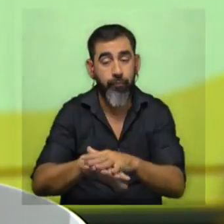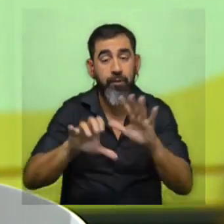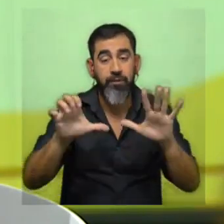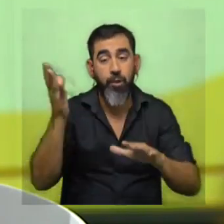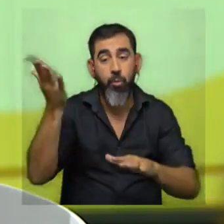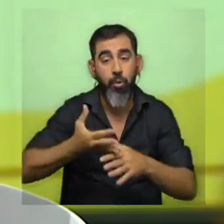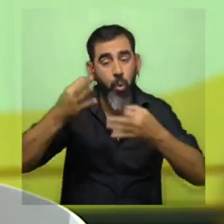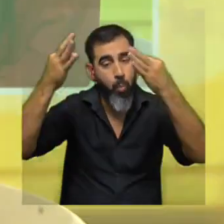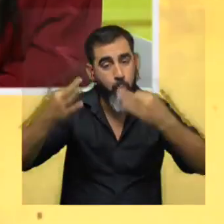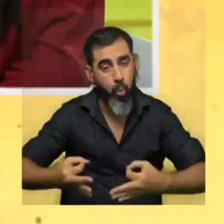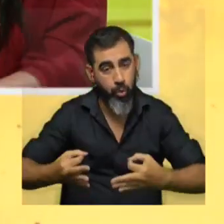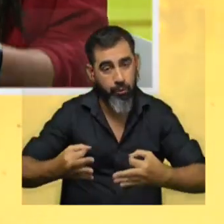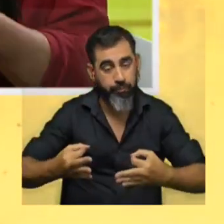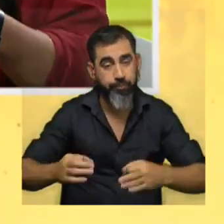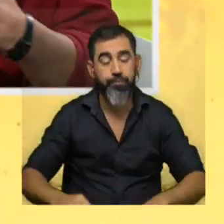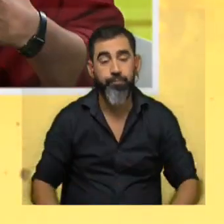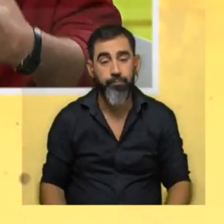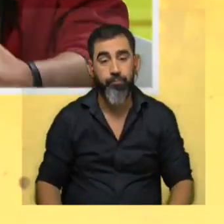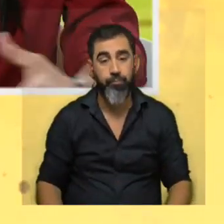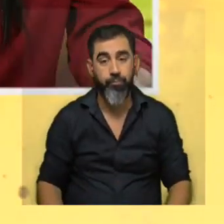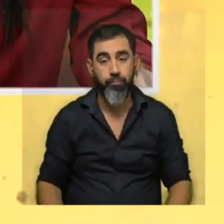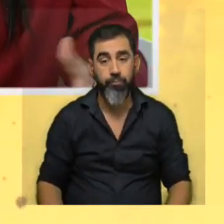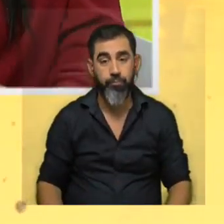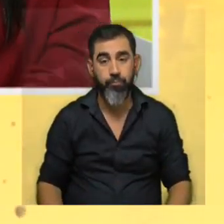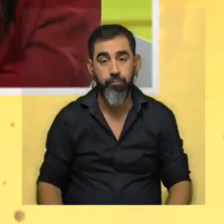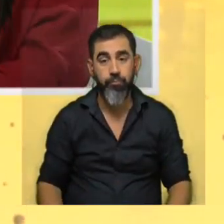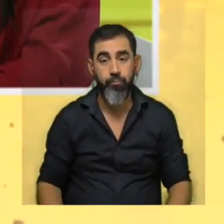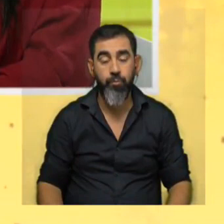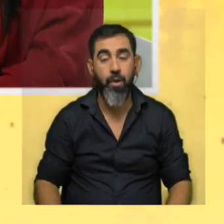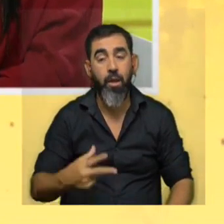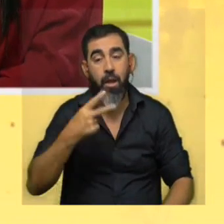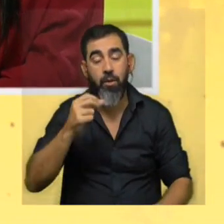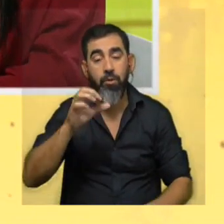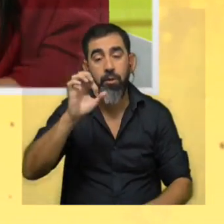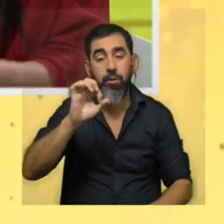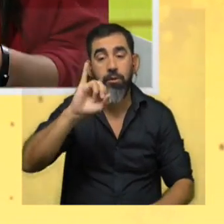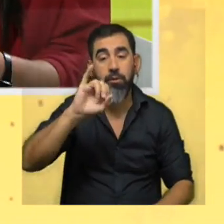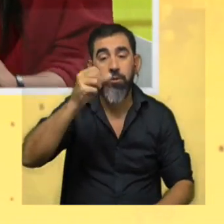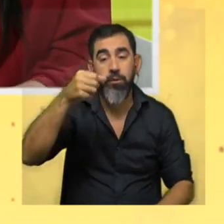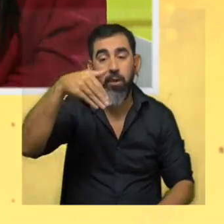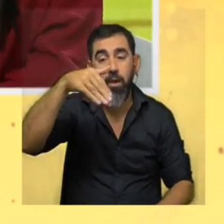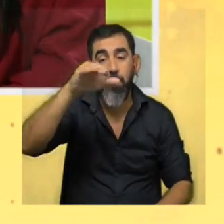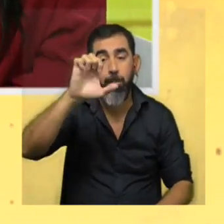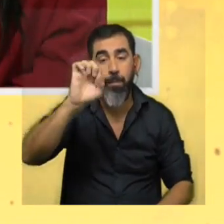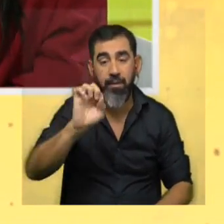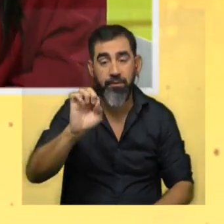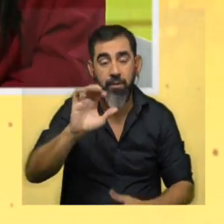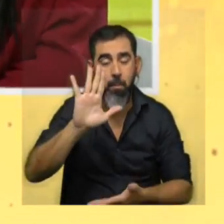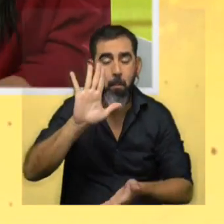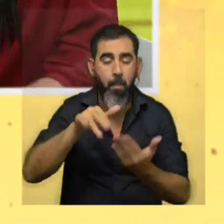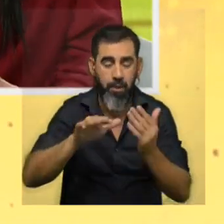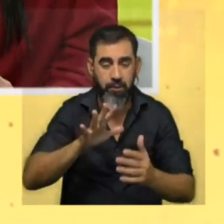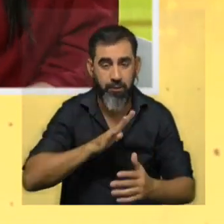gatos de raza pura obviamente que bueno están sobre representados por los gatos siameses que son los que están más en la población